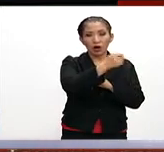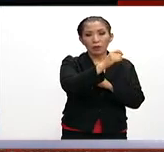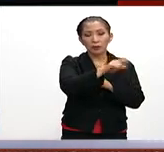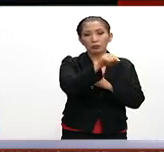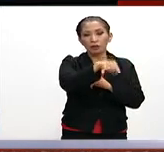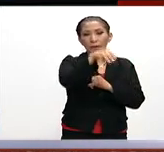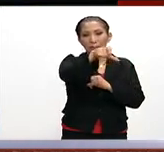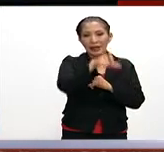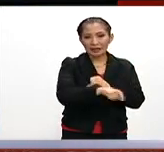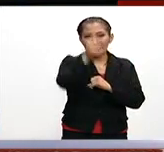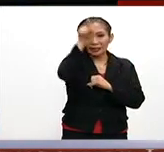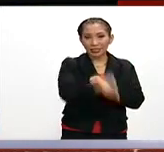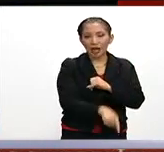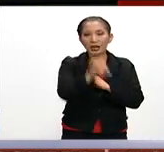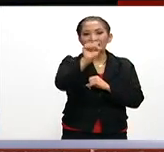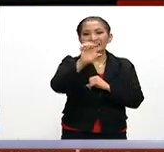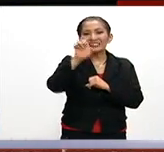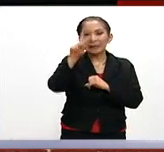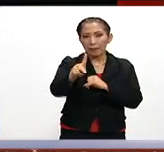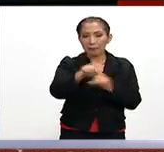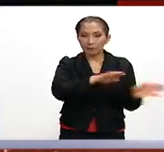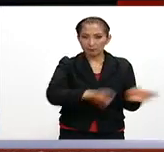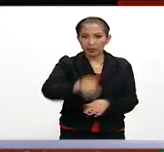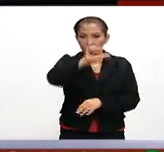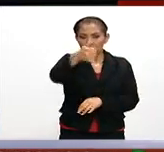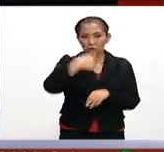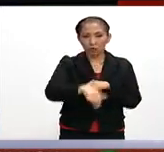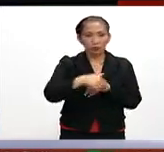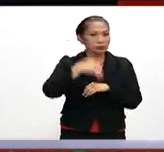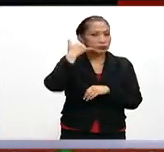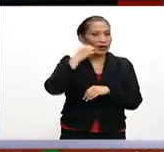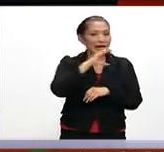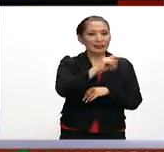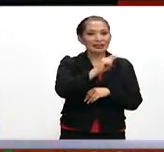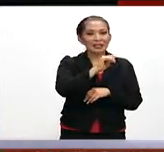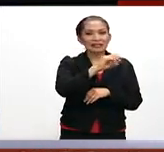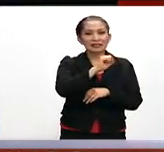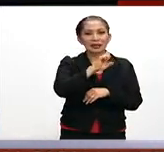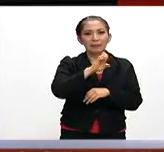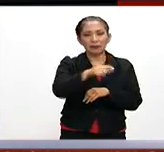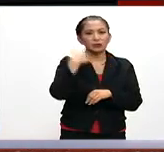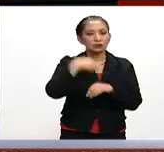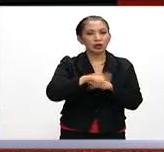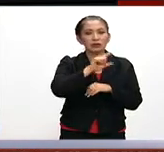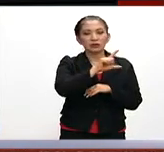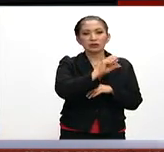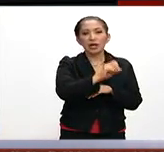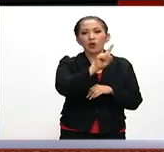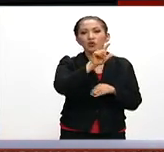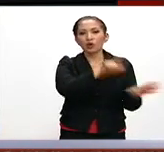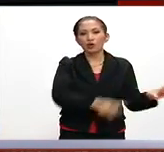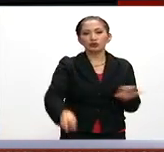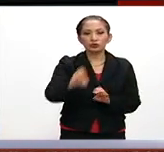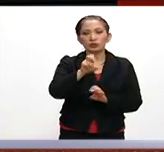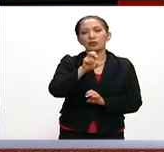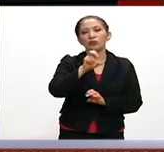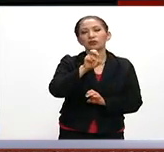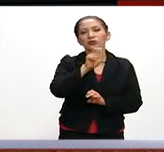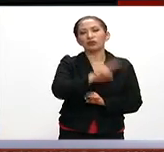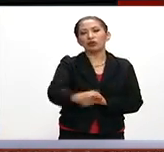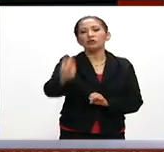.mx-cep y el otro es el telcep que es el número telefónico 01800